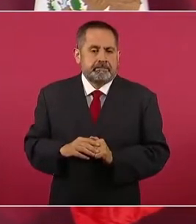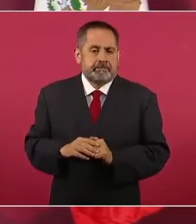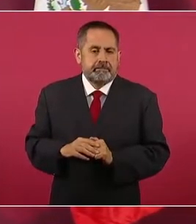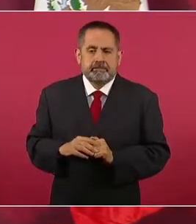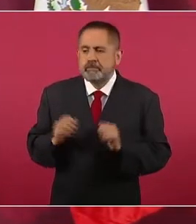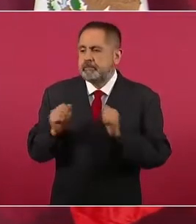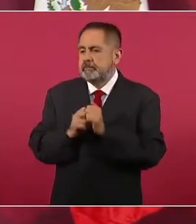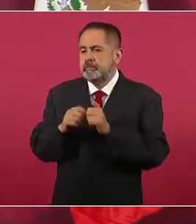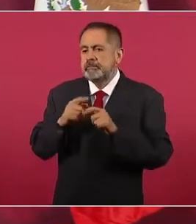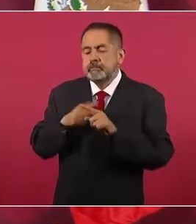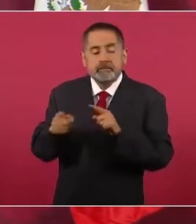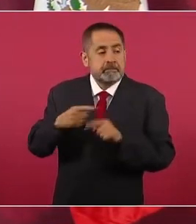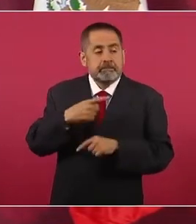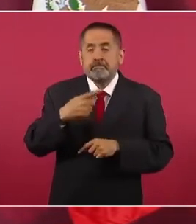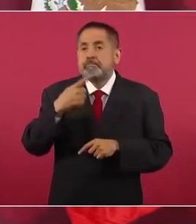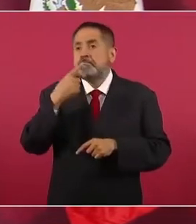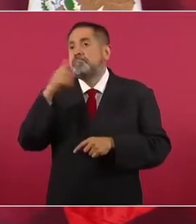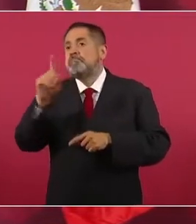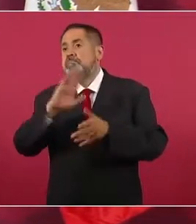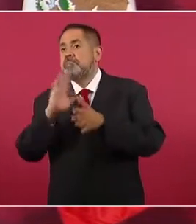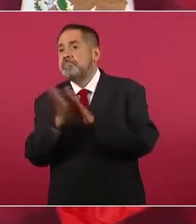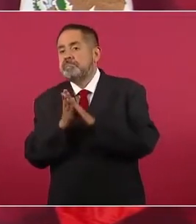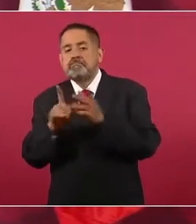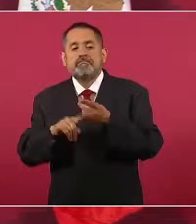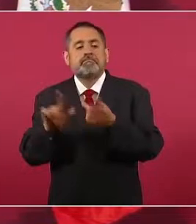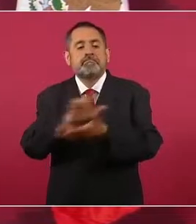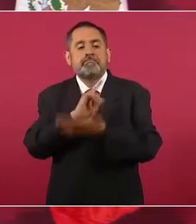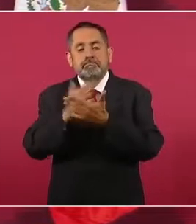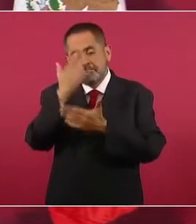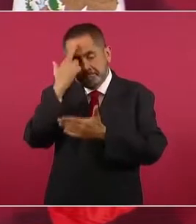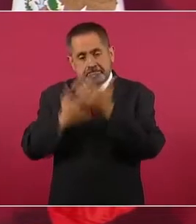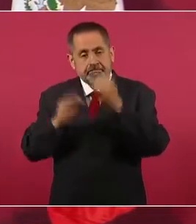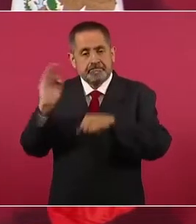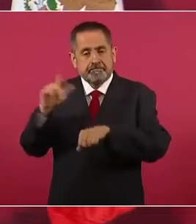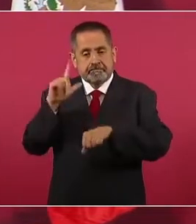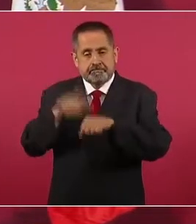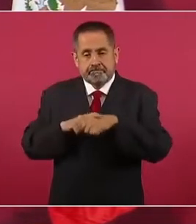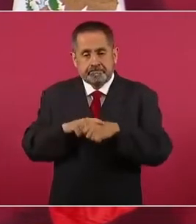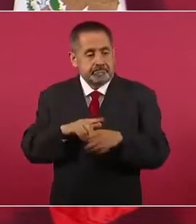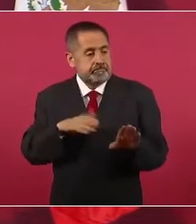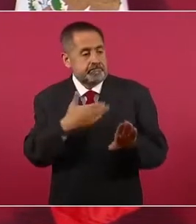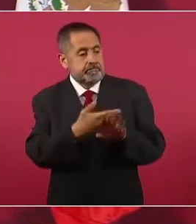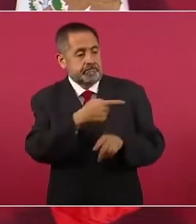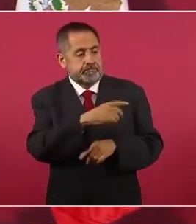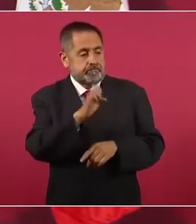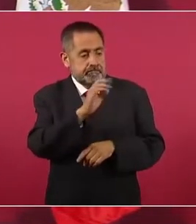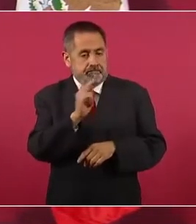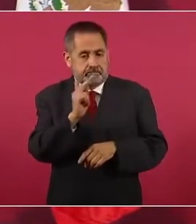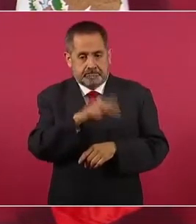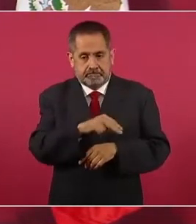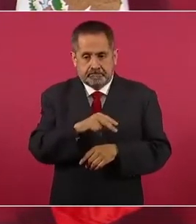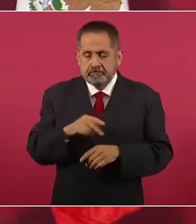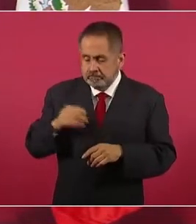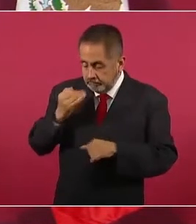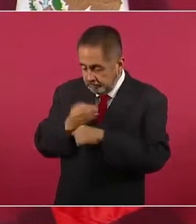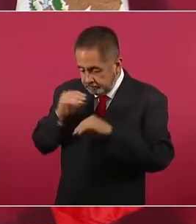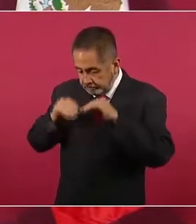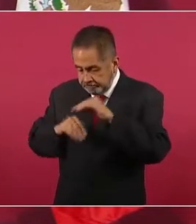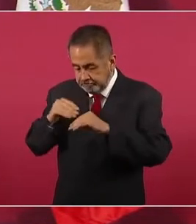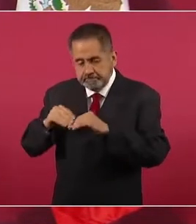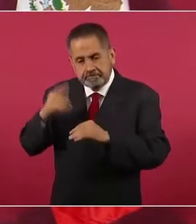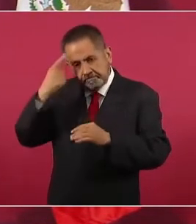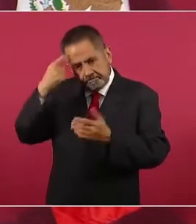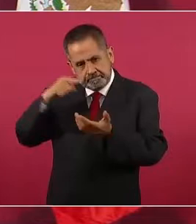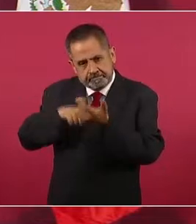diversas carpetas por delitos federales en contra de Enrique E.P., imagino del presidente Peña.